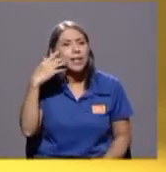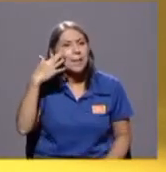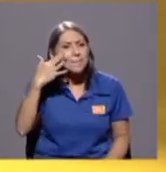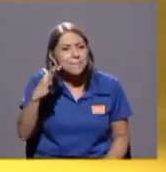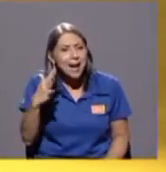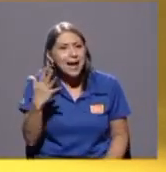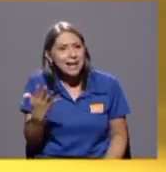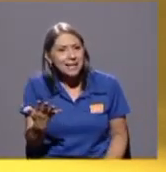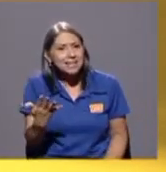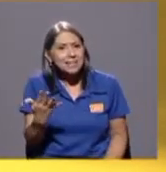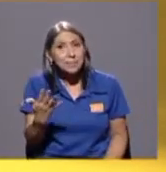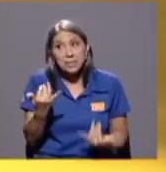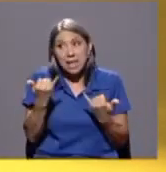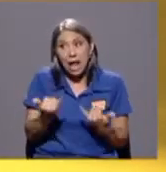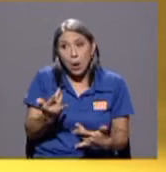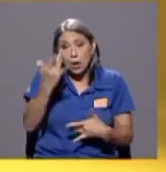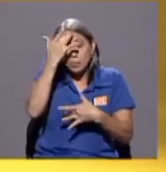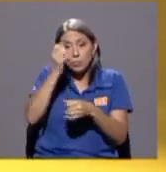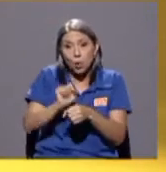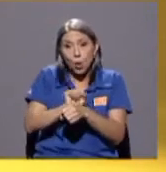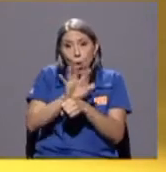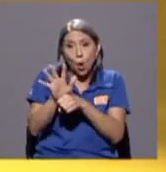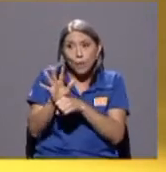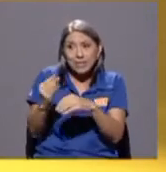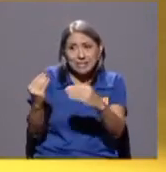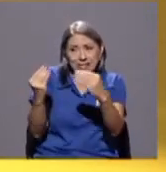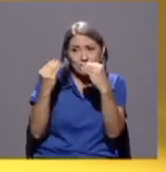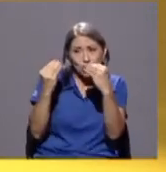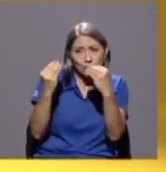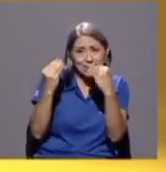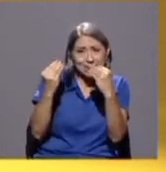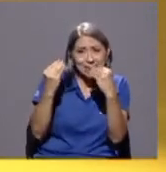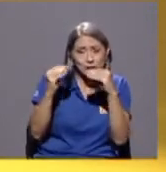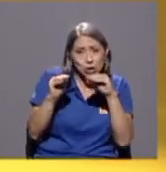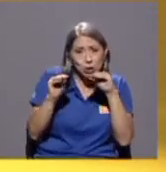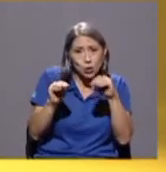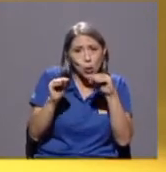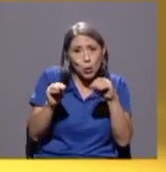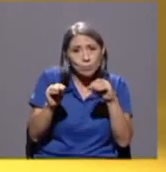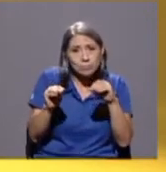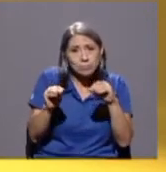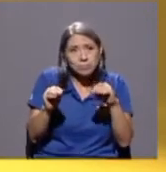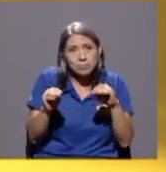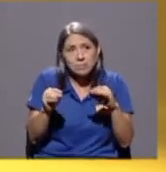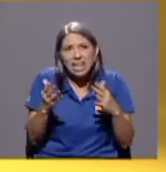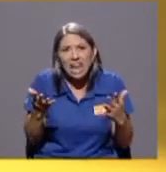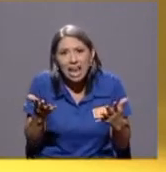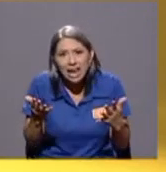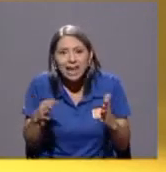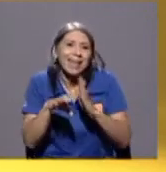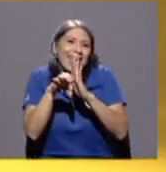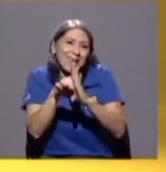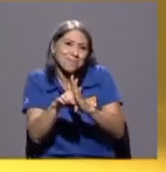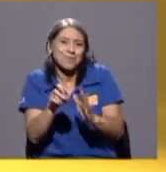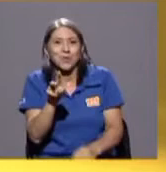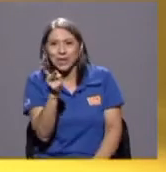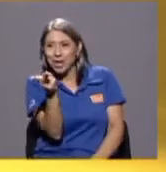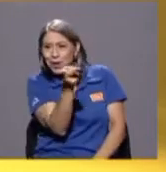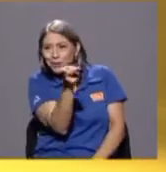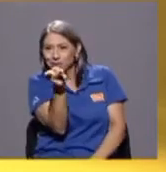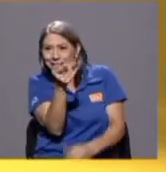el COVID nos enseñó entre otras cosas la posibilidad de que ustedes dos admirados colegas